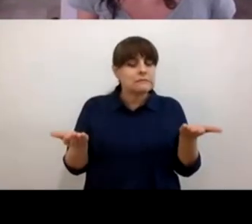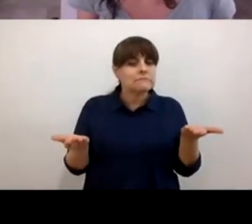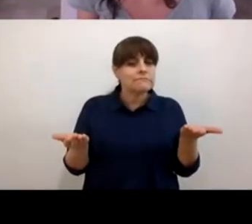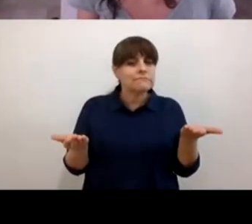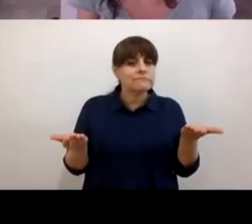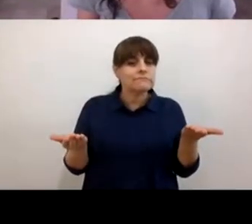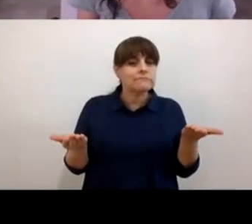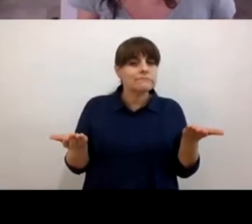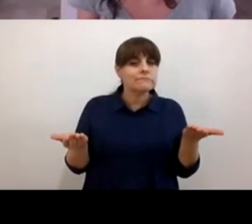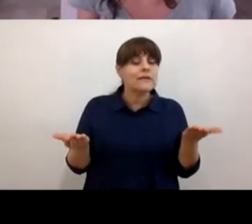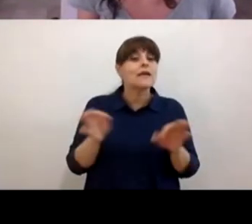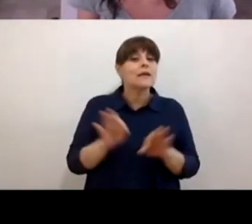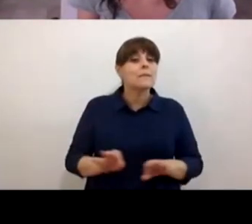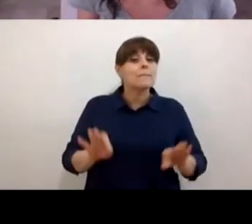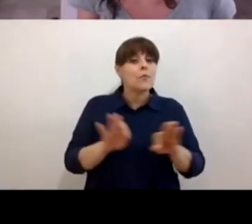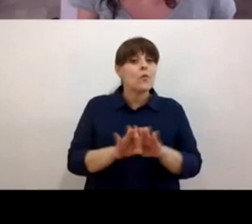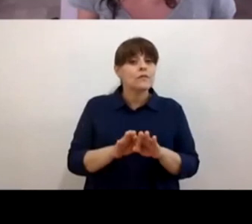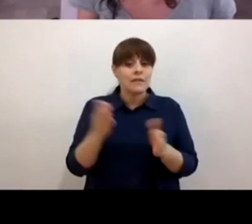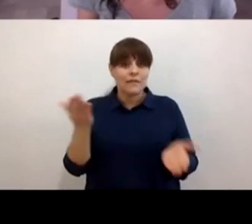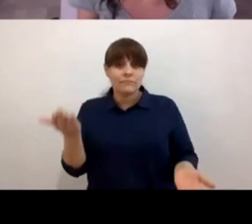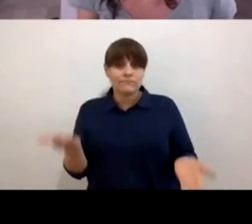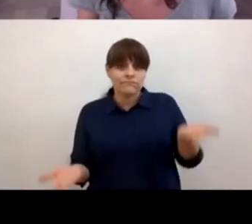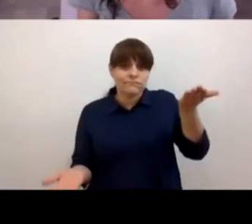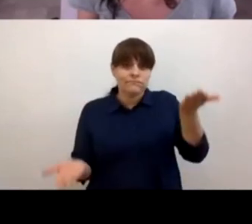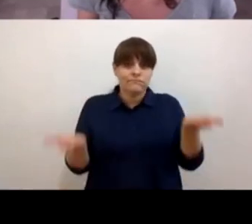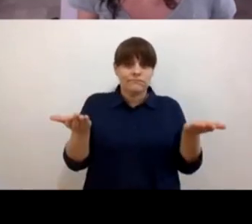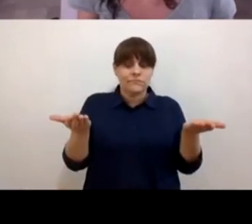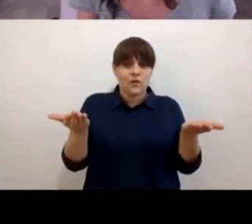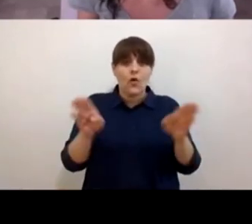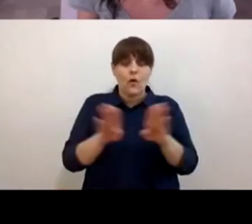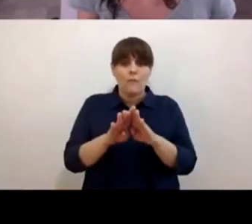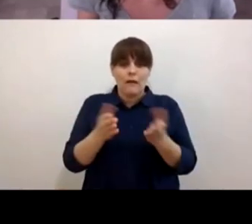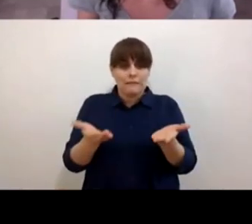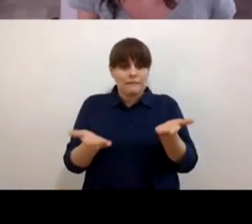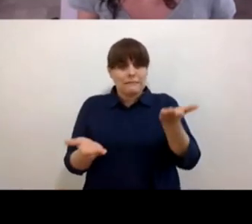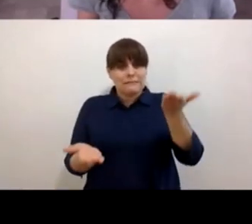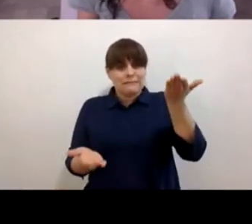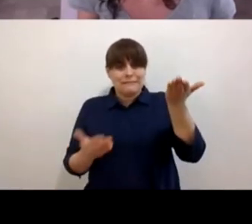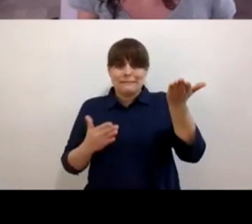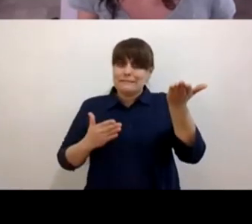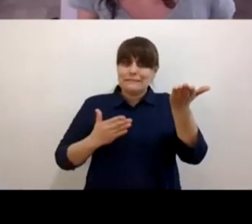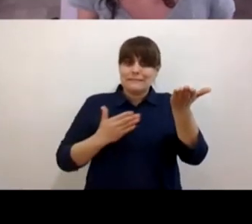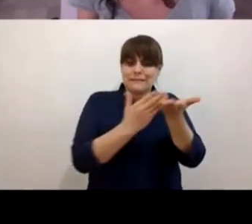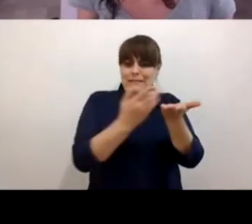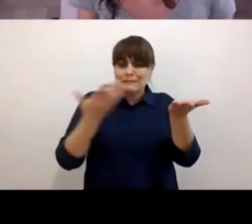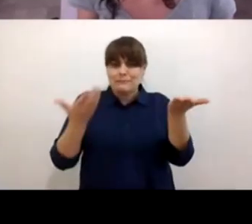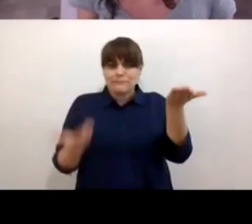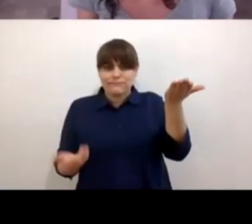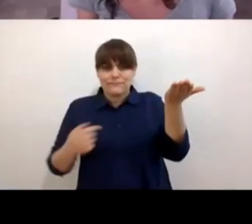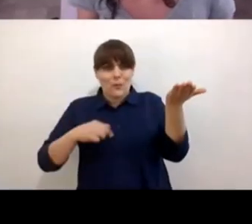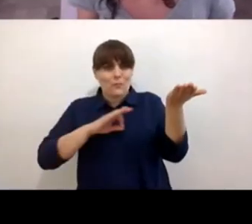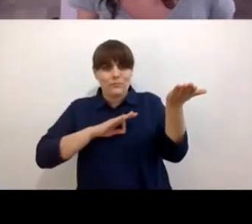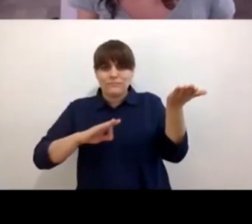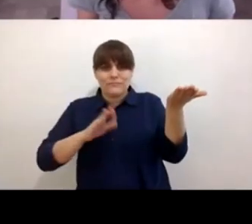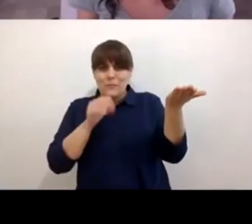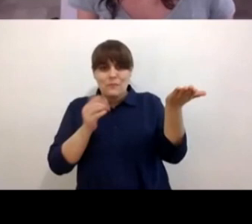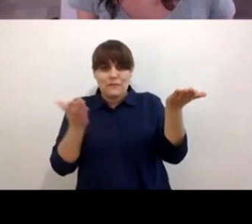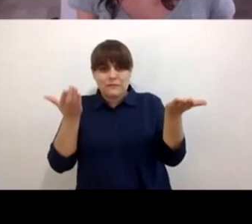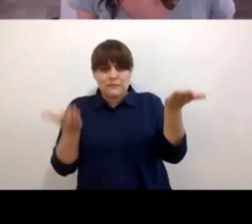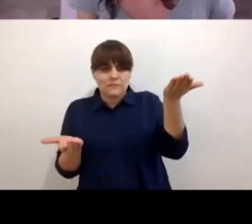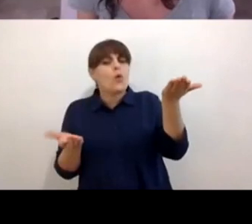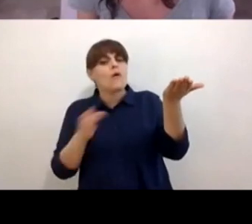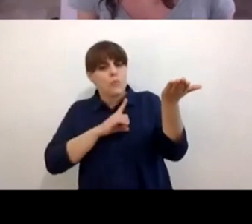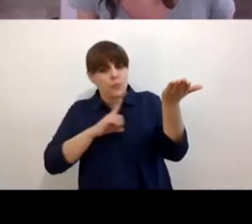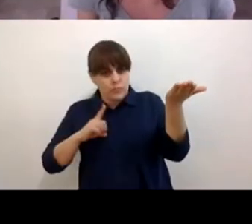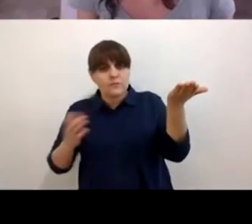estén balanceados de que no sintamos el reto mayor que nuestras capacidades porque esto es tan consciente ¿no? pero